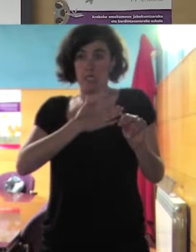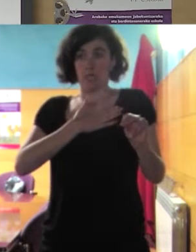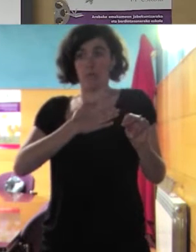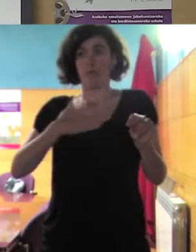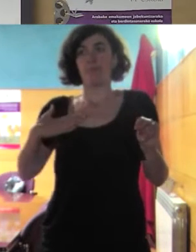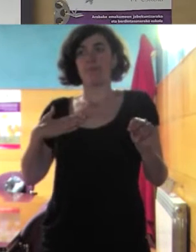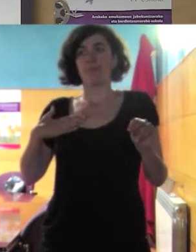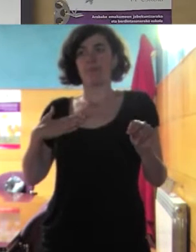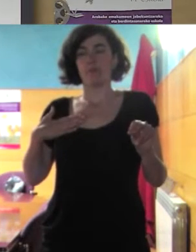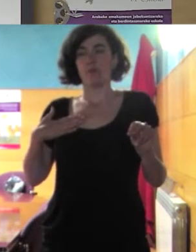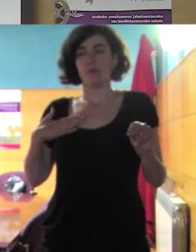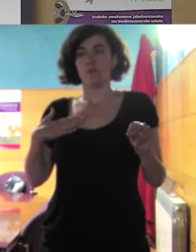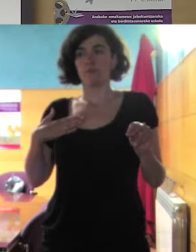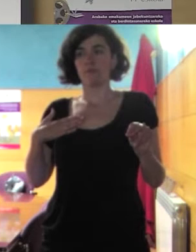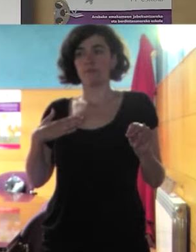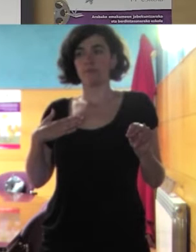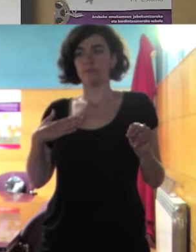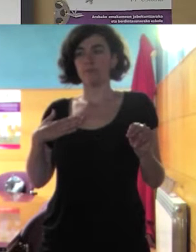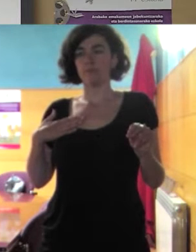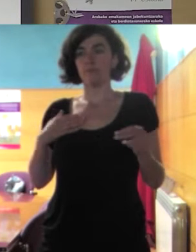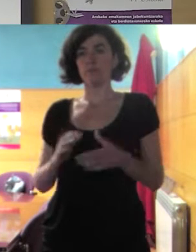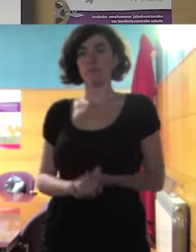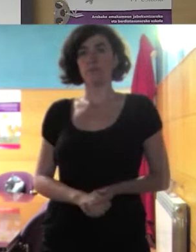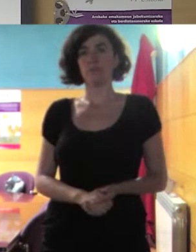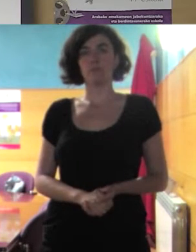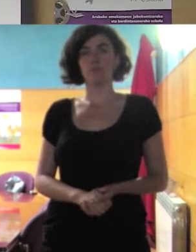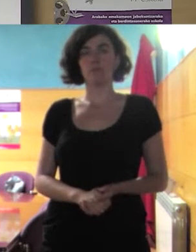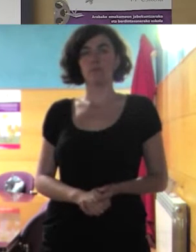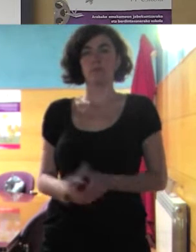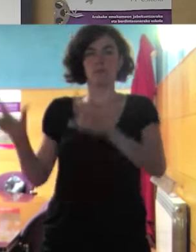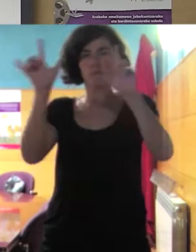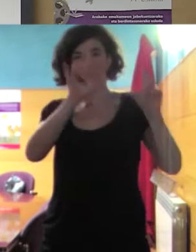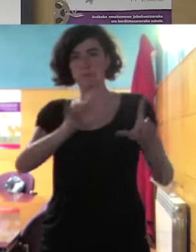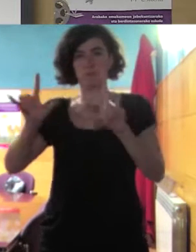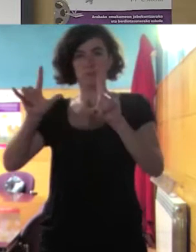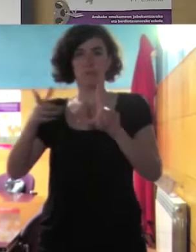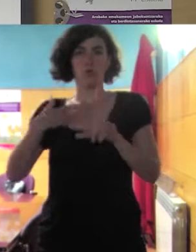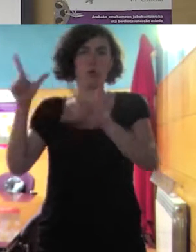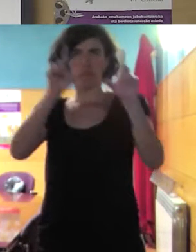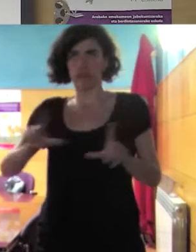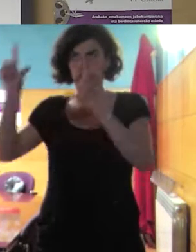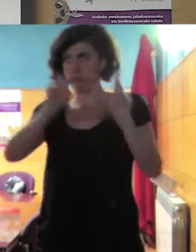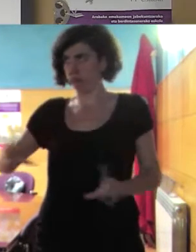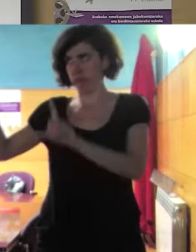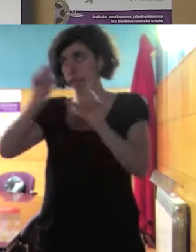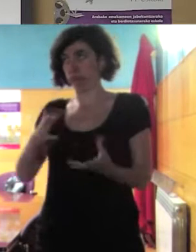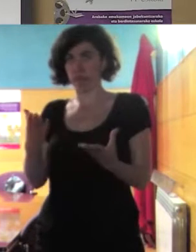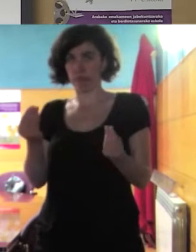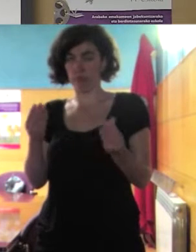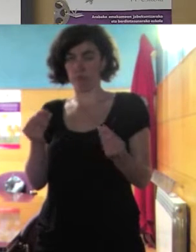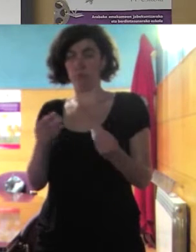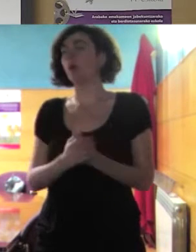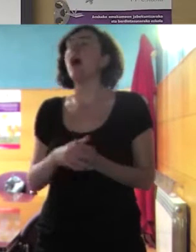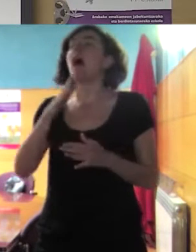última si llevo porque tengo tengo esto es tengo diapositivas para aburrir pues ya está si os parece